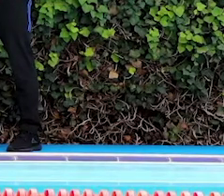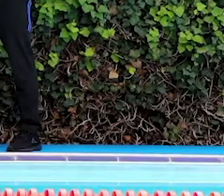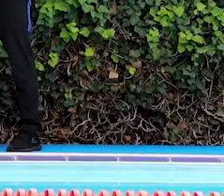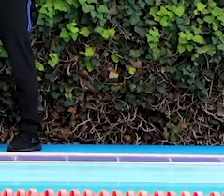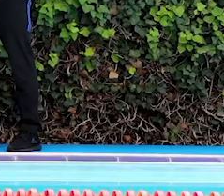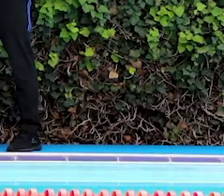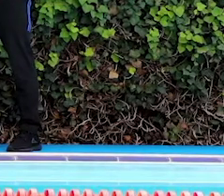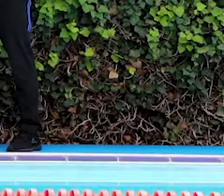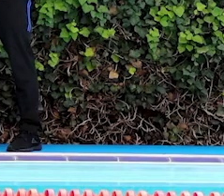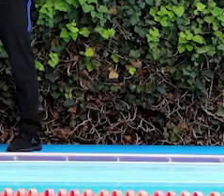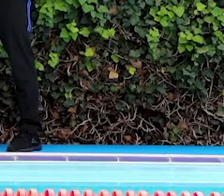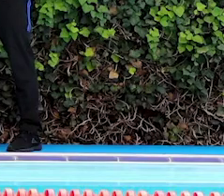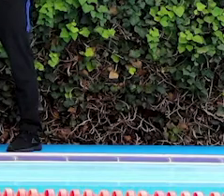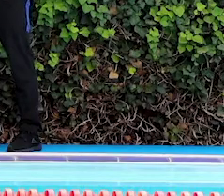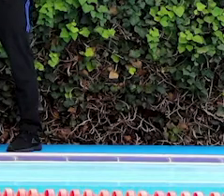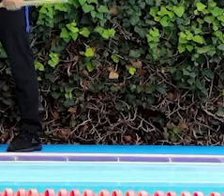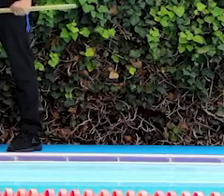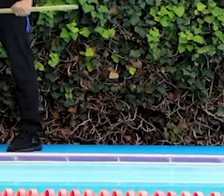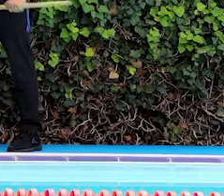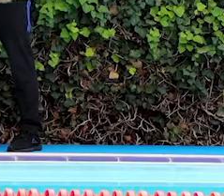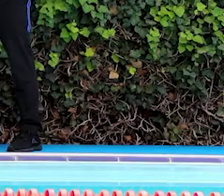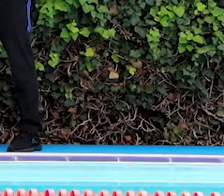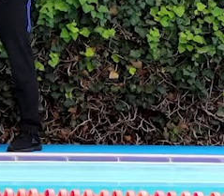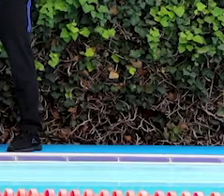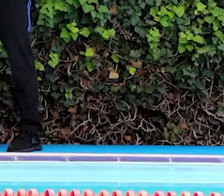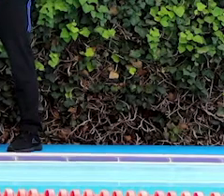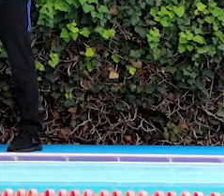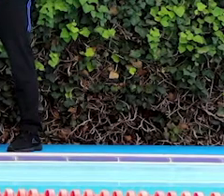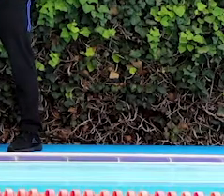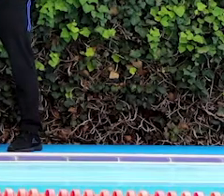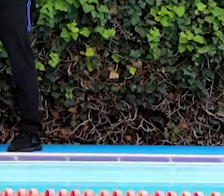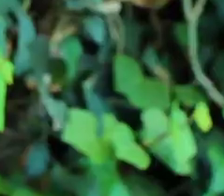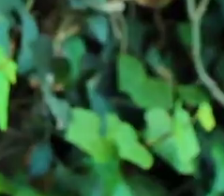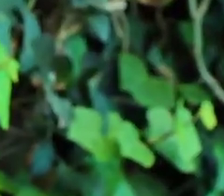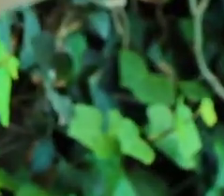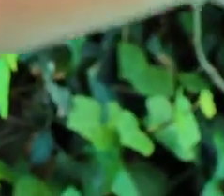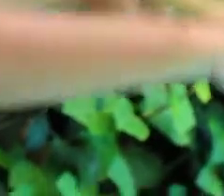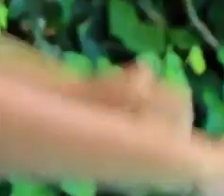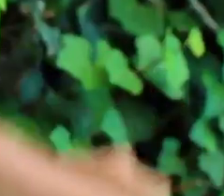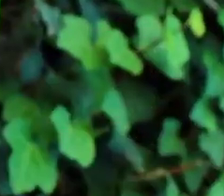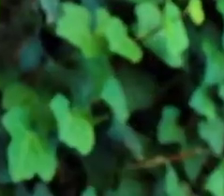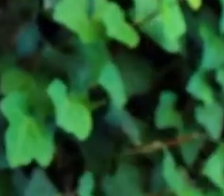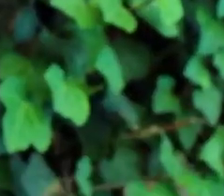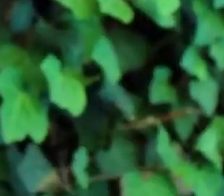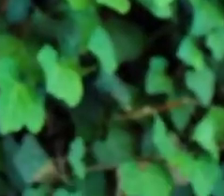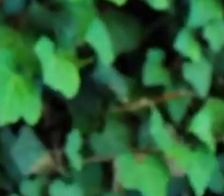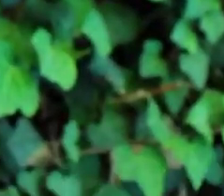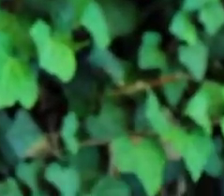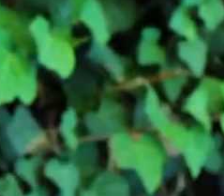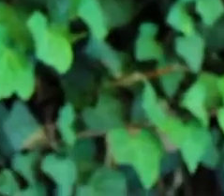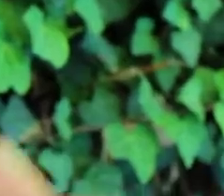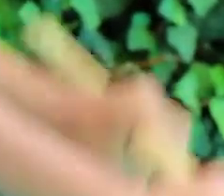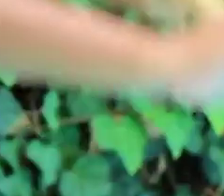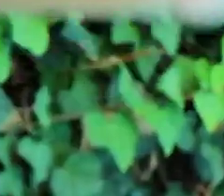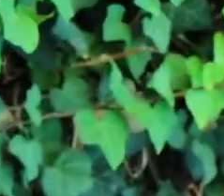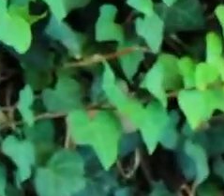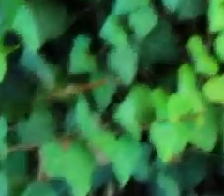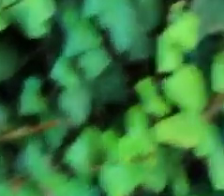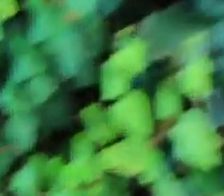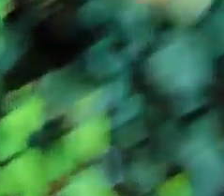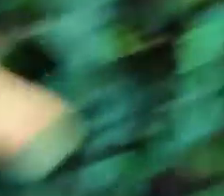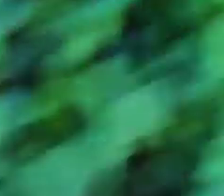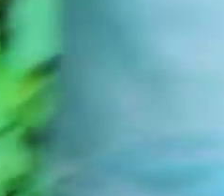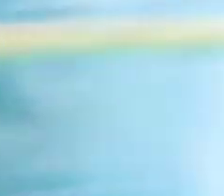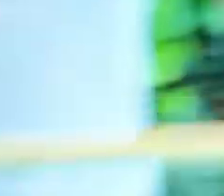Espalda derecha. Bajamos. Que no rebase el palo la altura de nuestra barbilla.